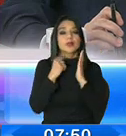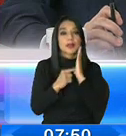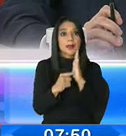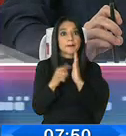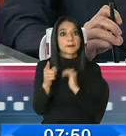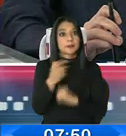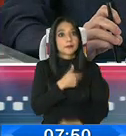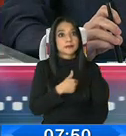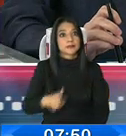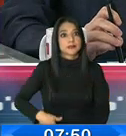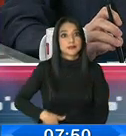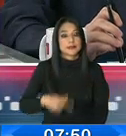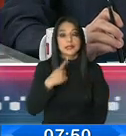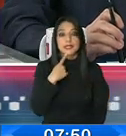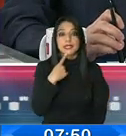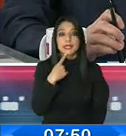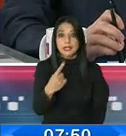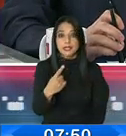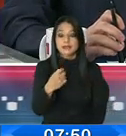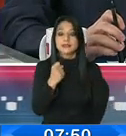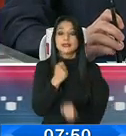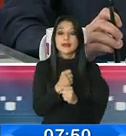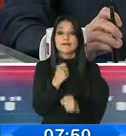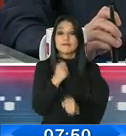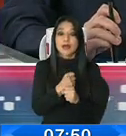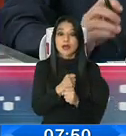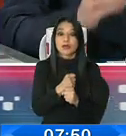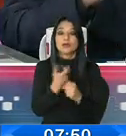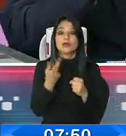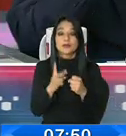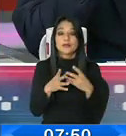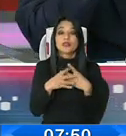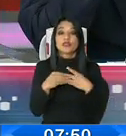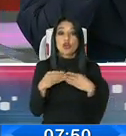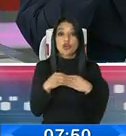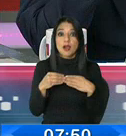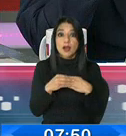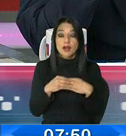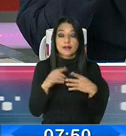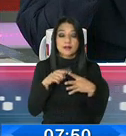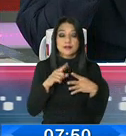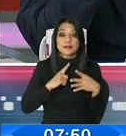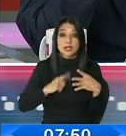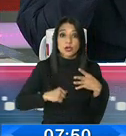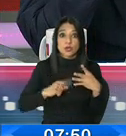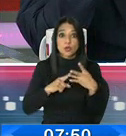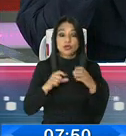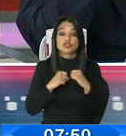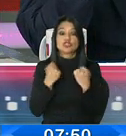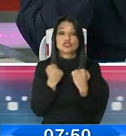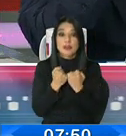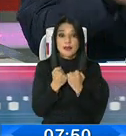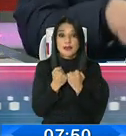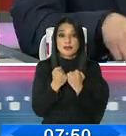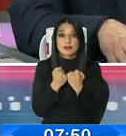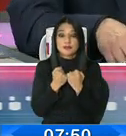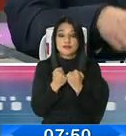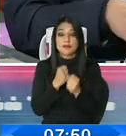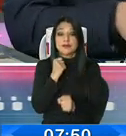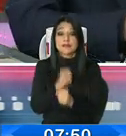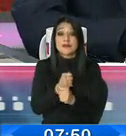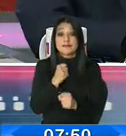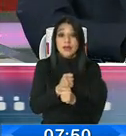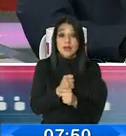presidente nombró, obviamente, el empleo y la dolarización, la salud y la parte social. En el empleo y la